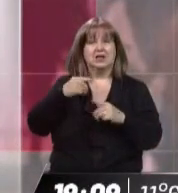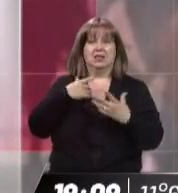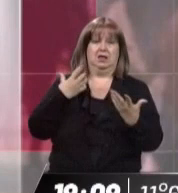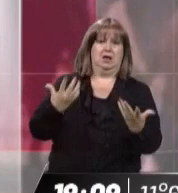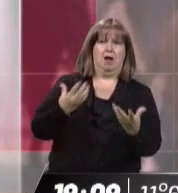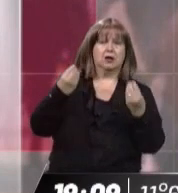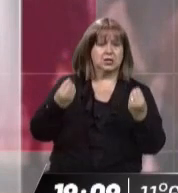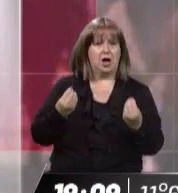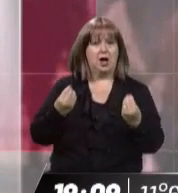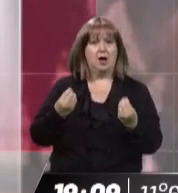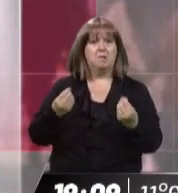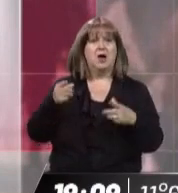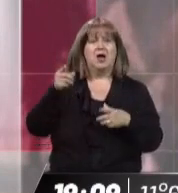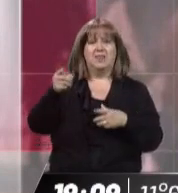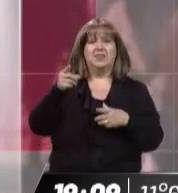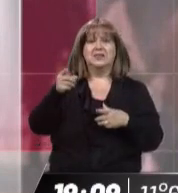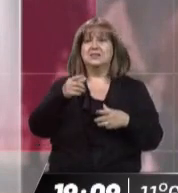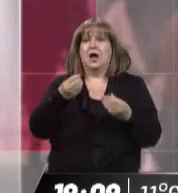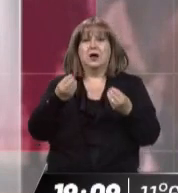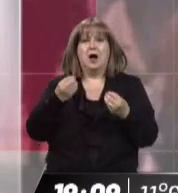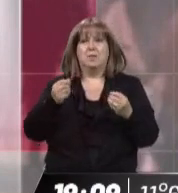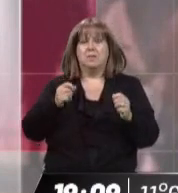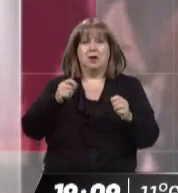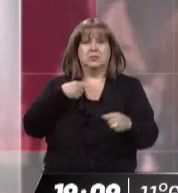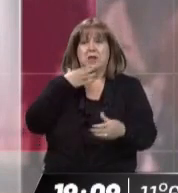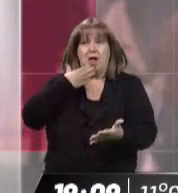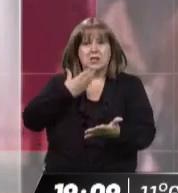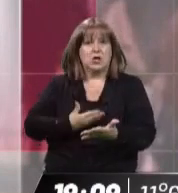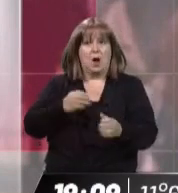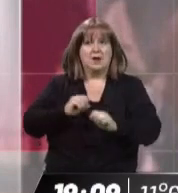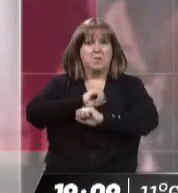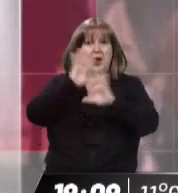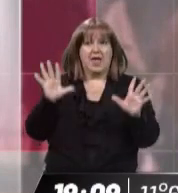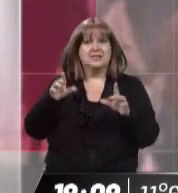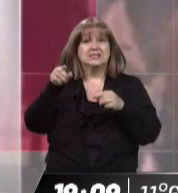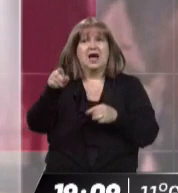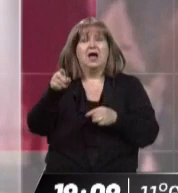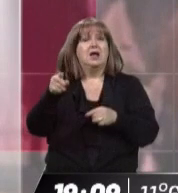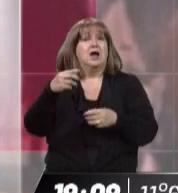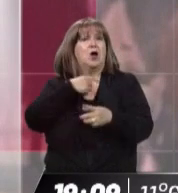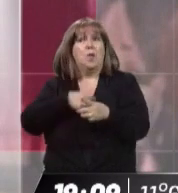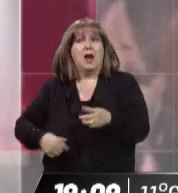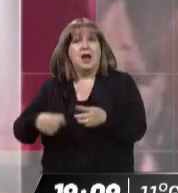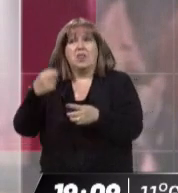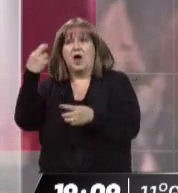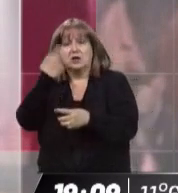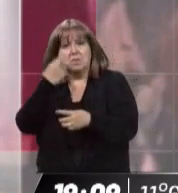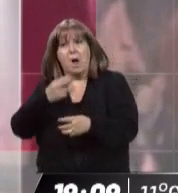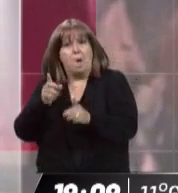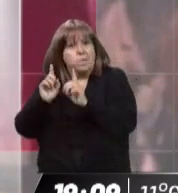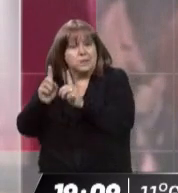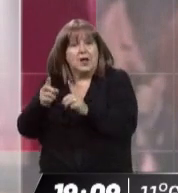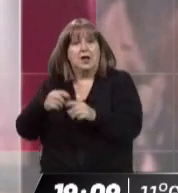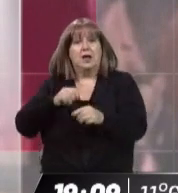gobernador decidió no seguir la irracionalidad del presidente de decretar un feriado para que marchen sus adeptos y lo acusan de sedición.